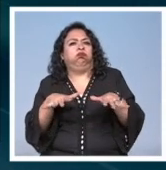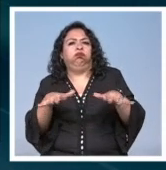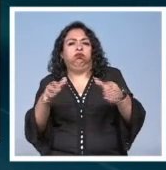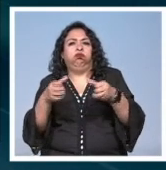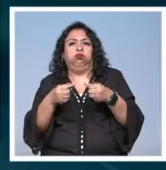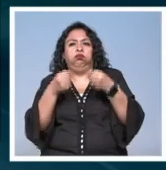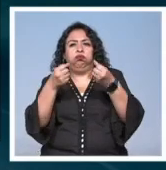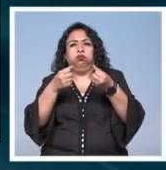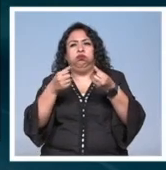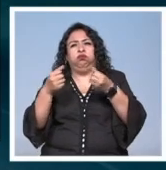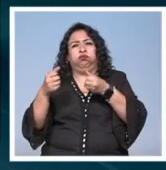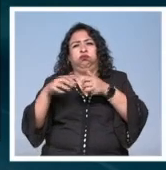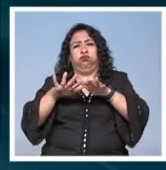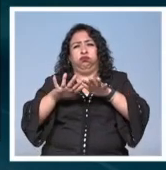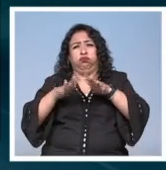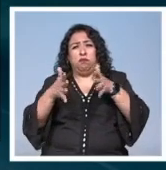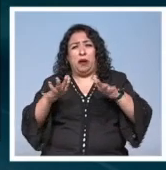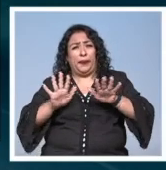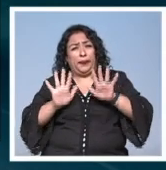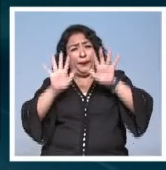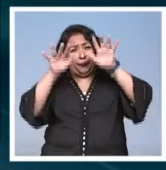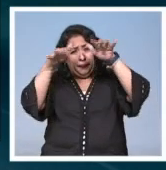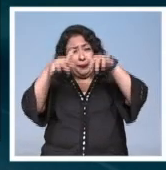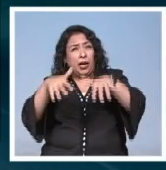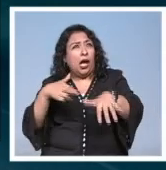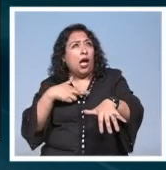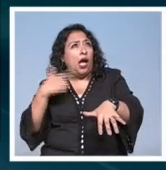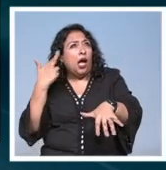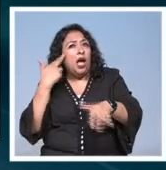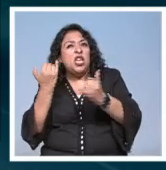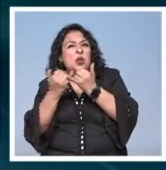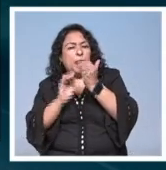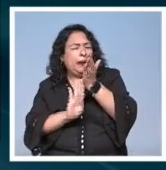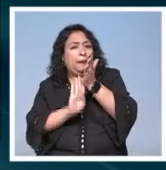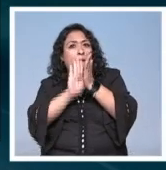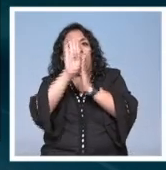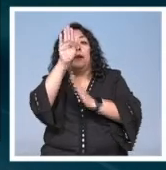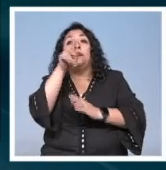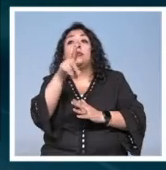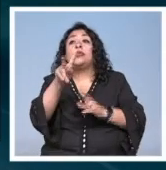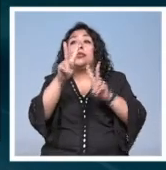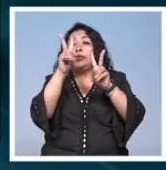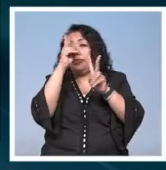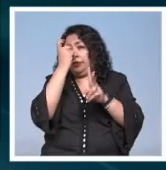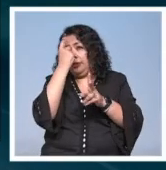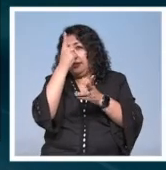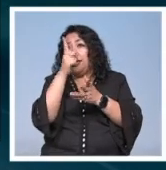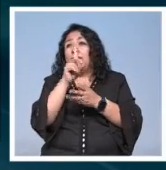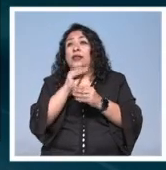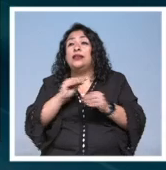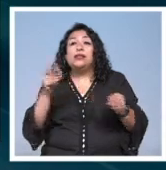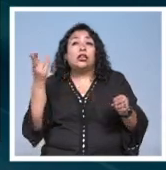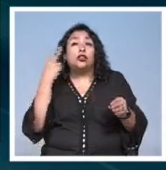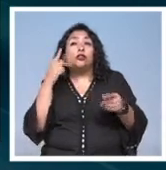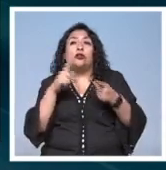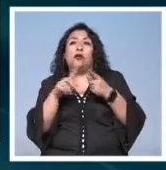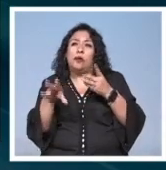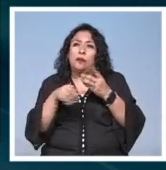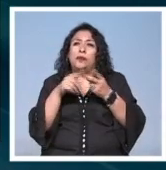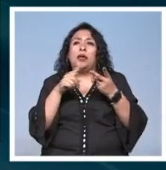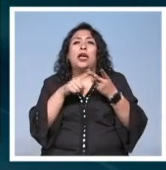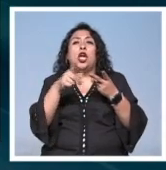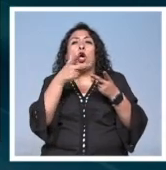fuerza del maremoto es el sonido de la resiliencia. La autora de Desierto Sonoro se suma a escritores como el novelista